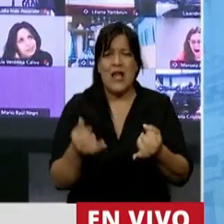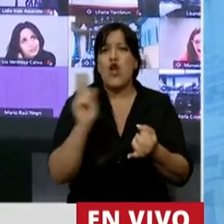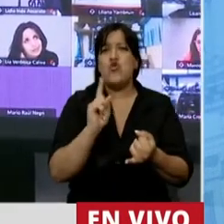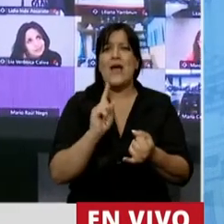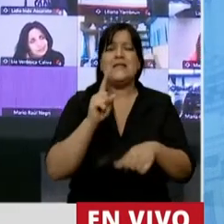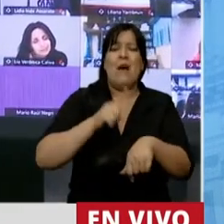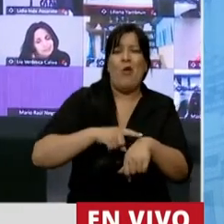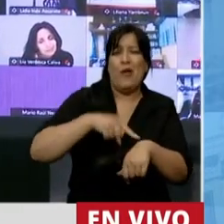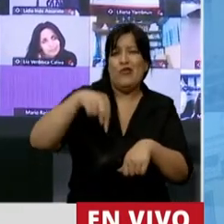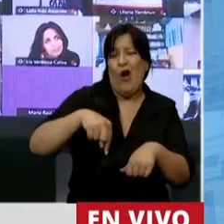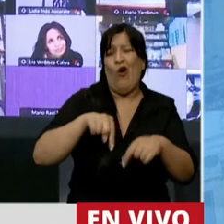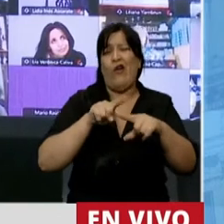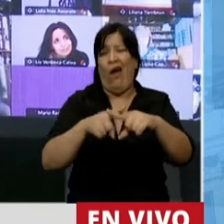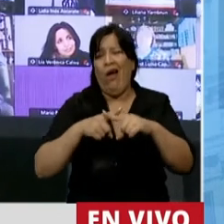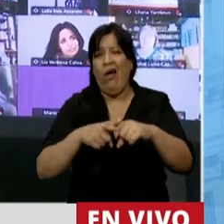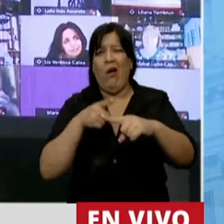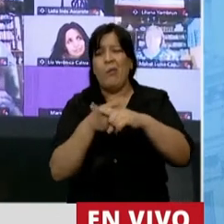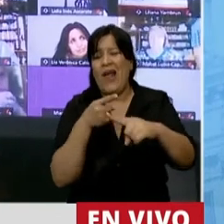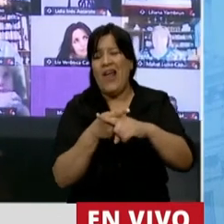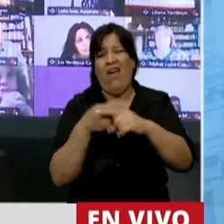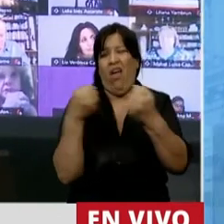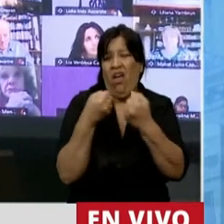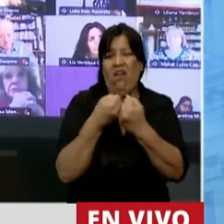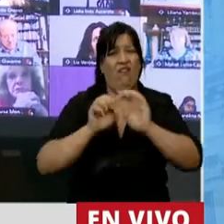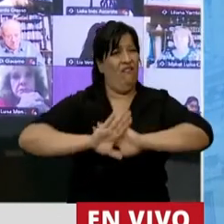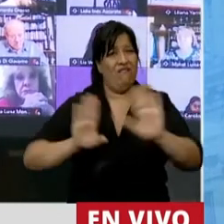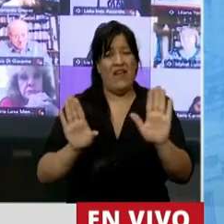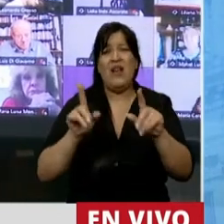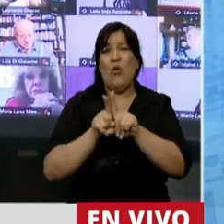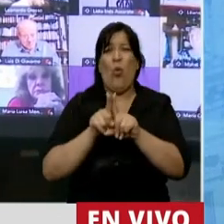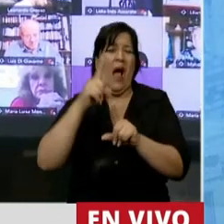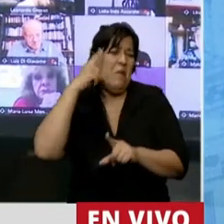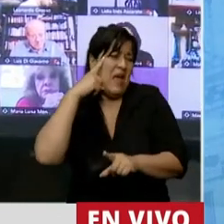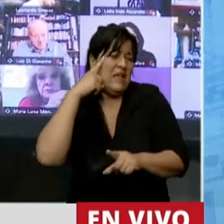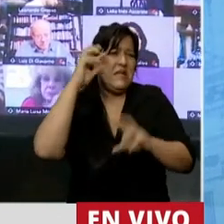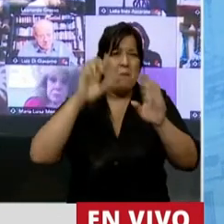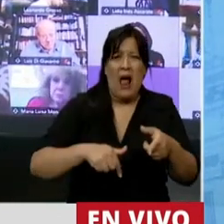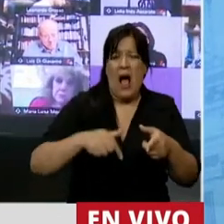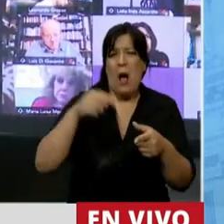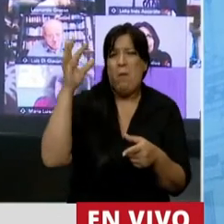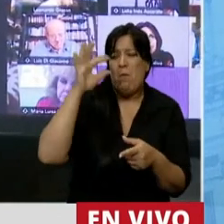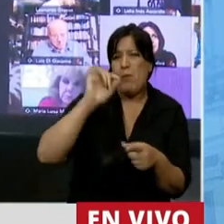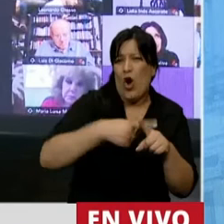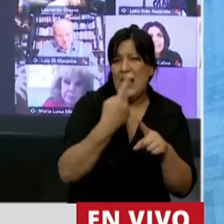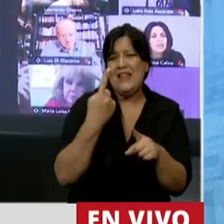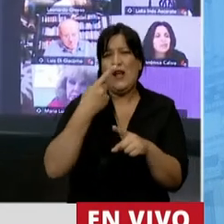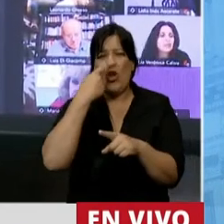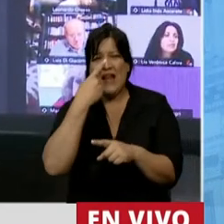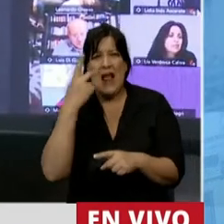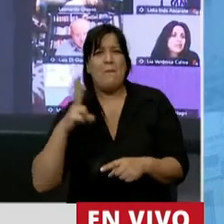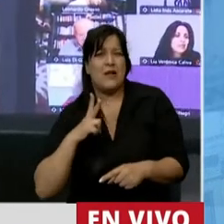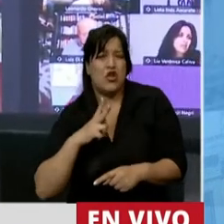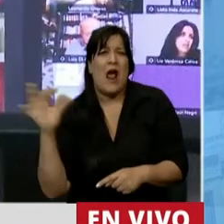son tiempos de pelea. Dejemos nuestras especulaciones políticas, intereses personales, o